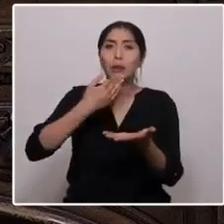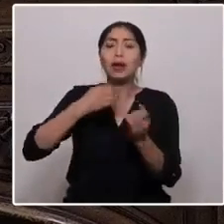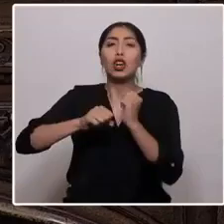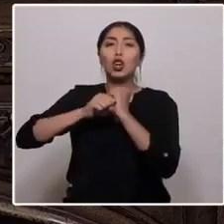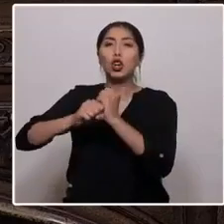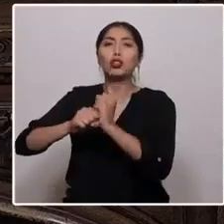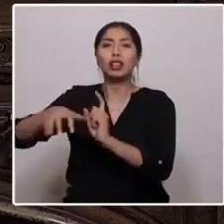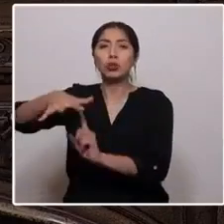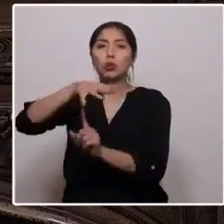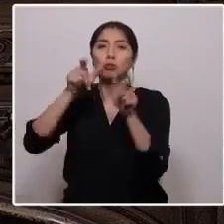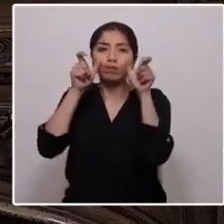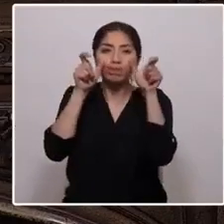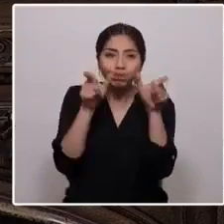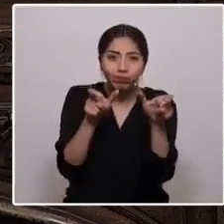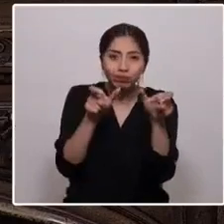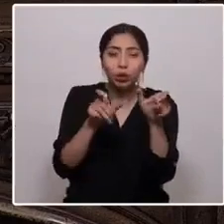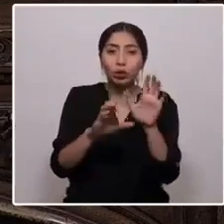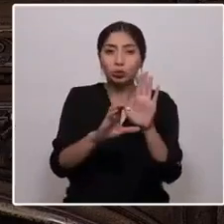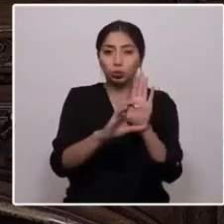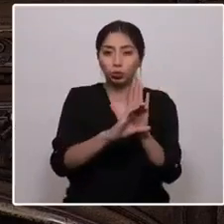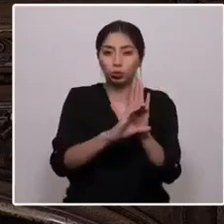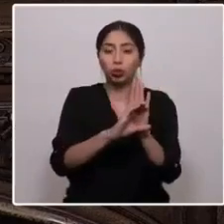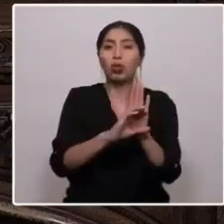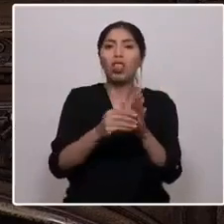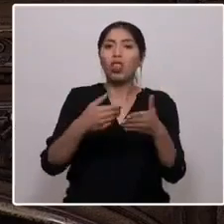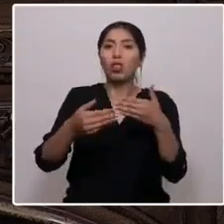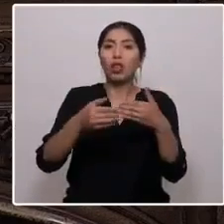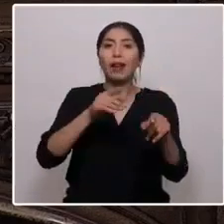Constitucional y la Militariación del Gualmapu.